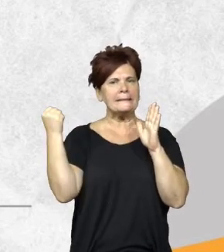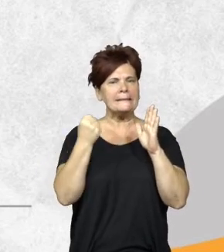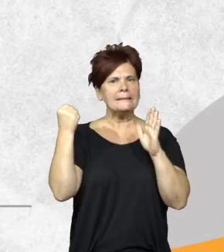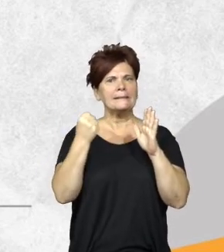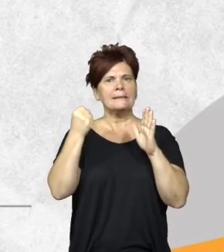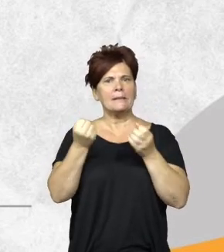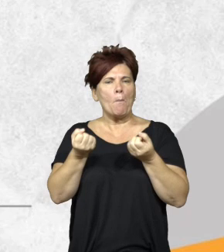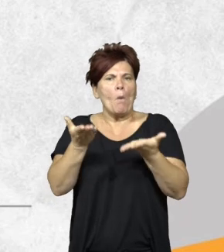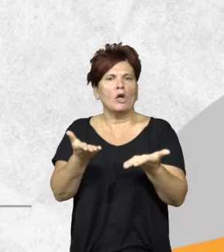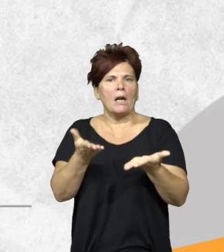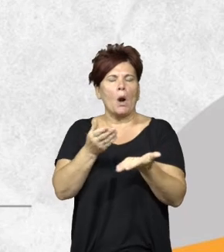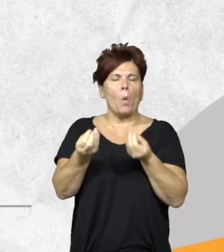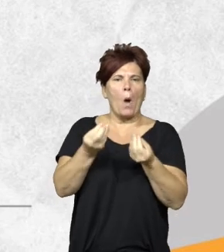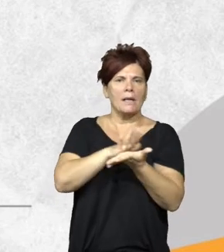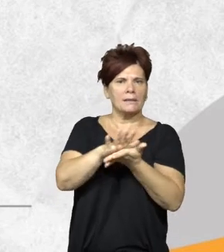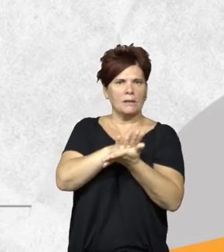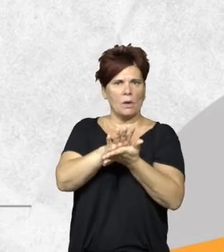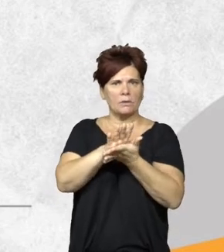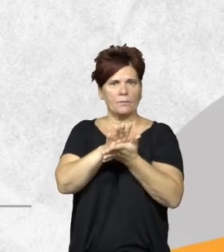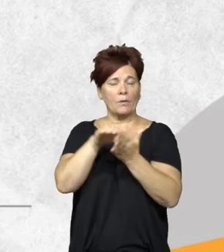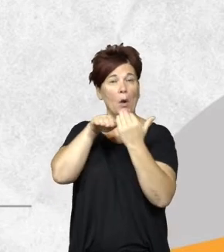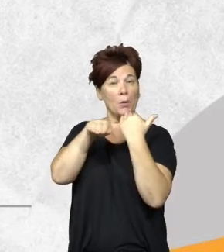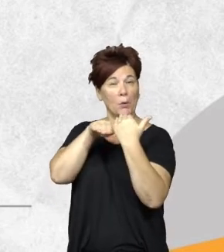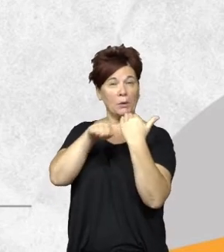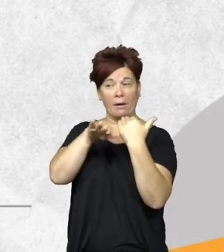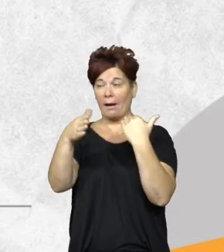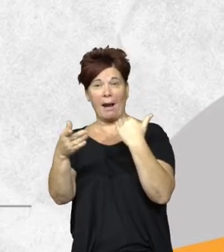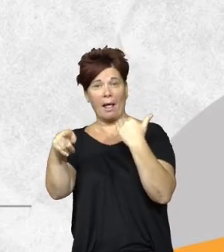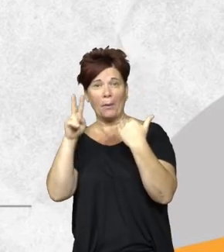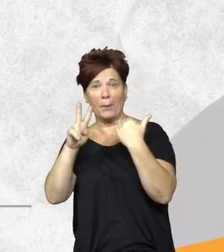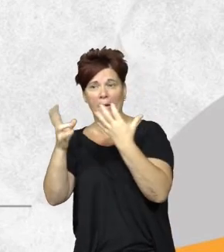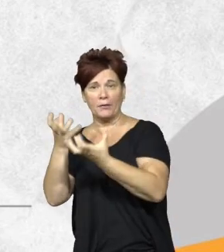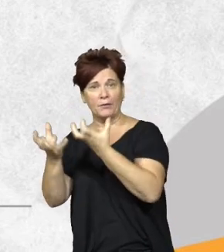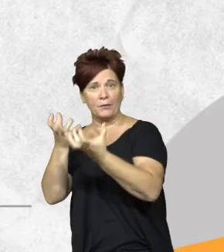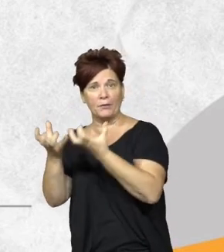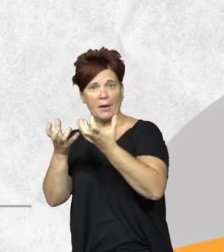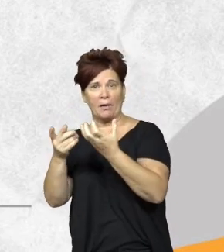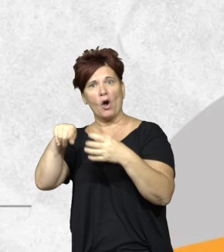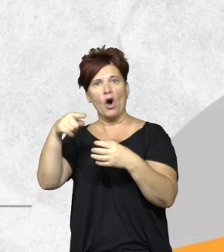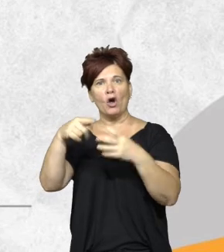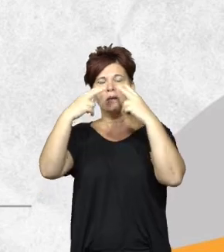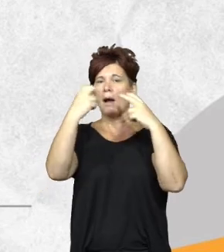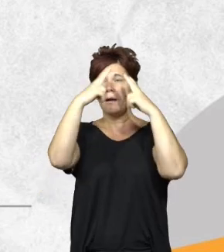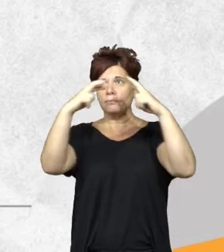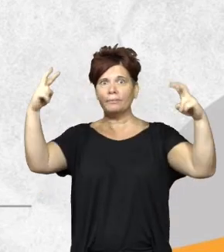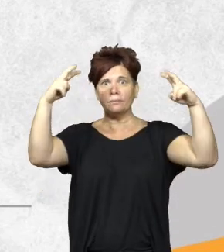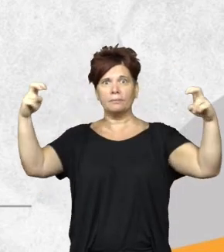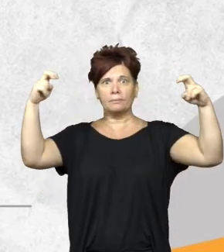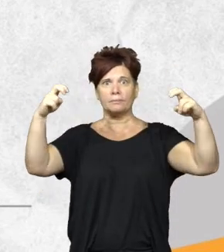las que yo elegí es una a par de la ruta ustedes verán que el fuego está a la par de la ruta y la otra debajo de los cables de alta tensión